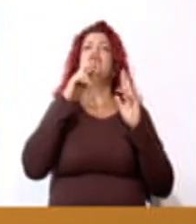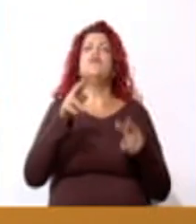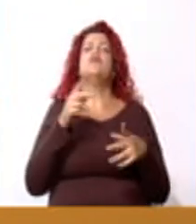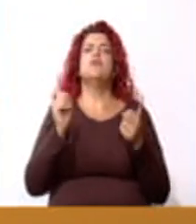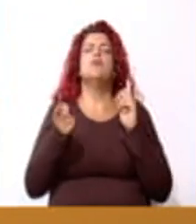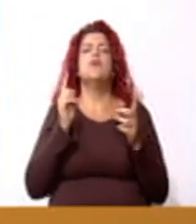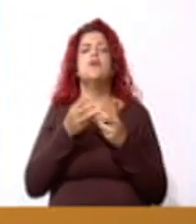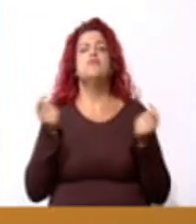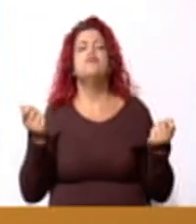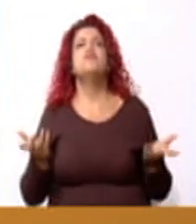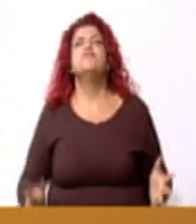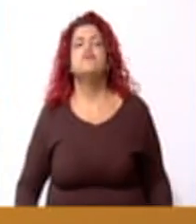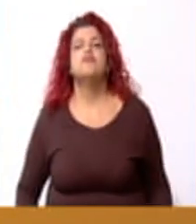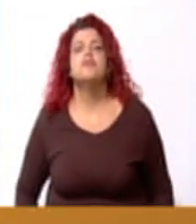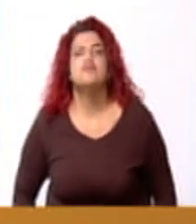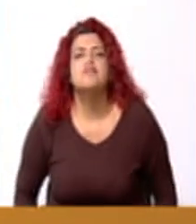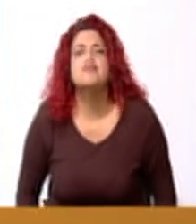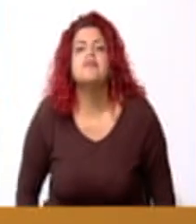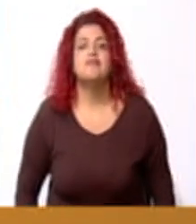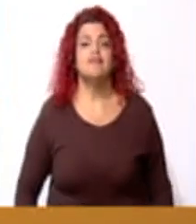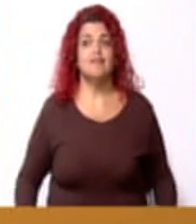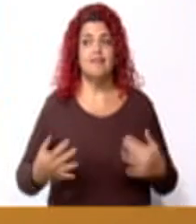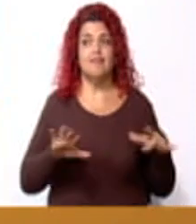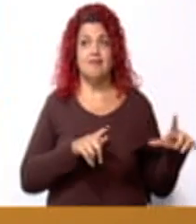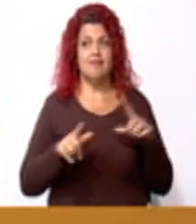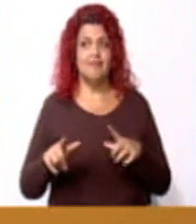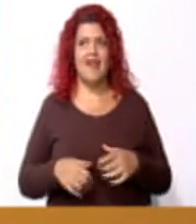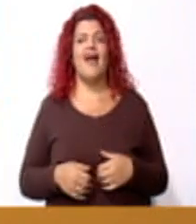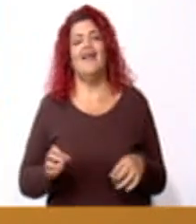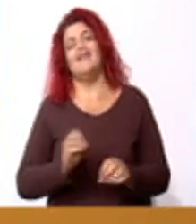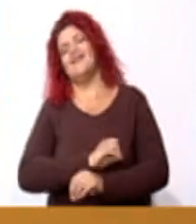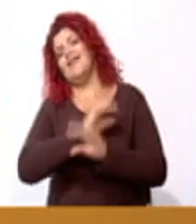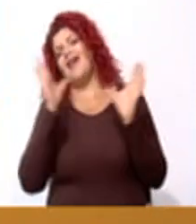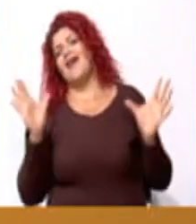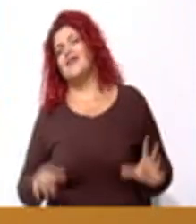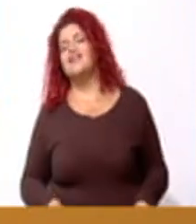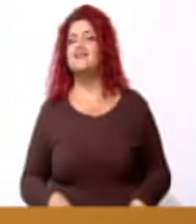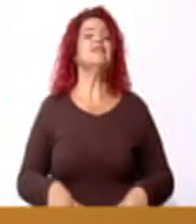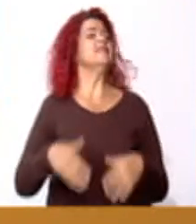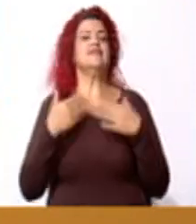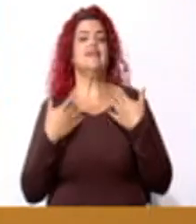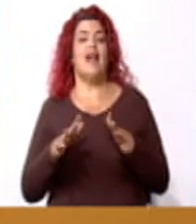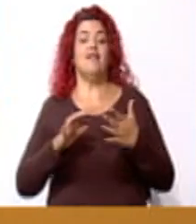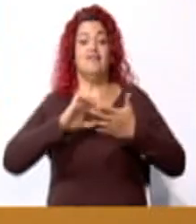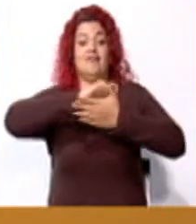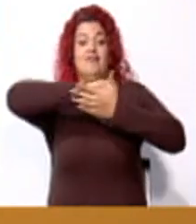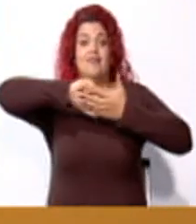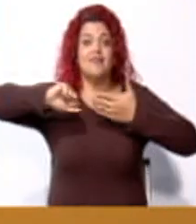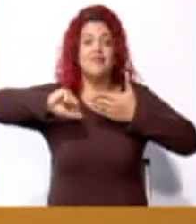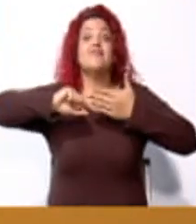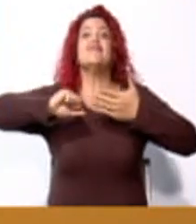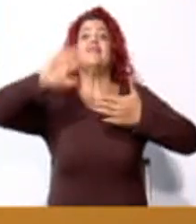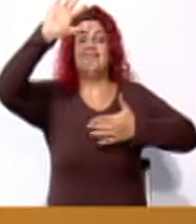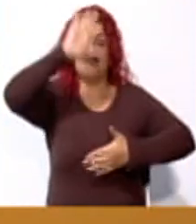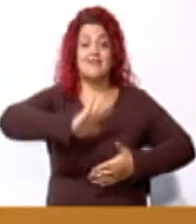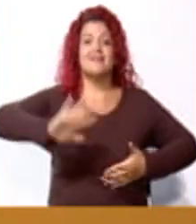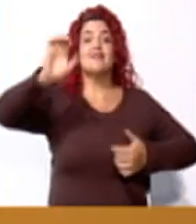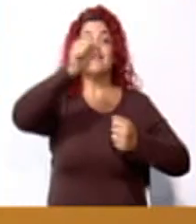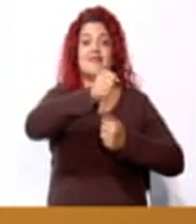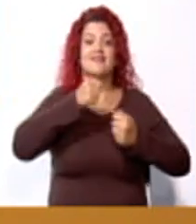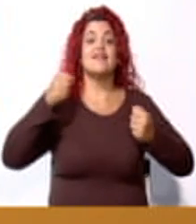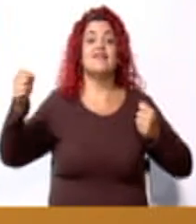incógnita? ¿Lo tenemos? Claro. Vamos a restarle al área de la puerta